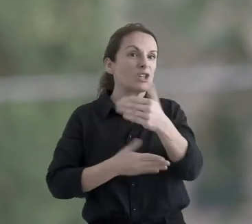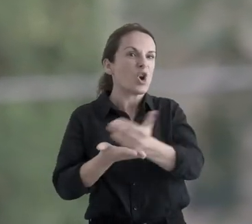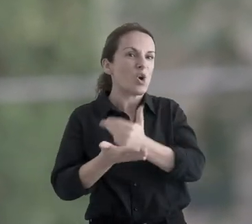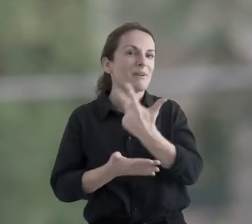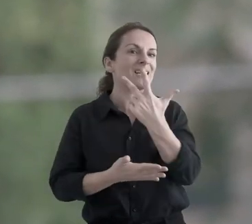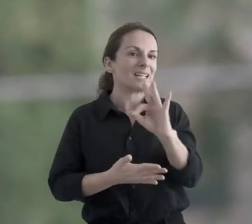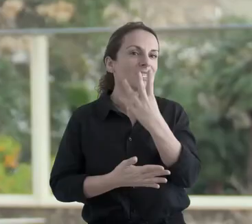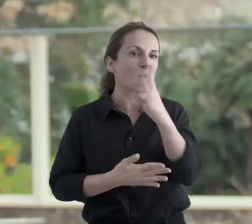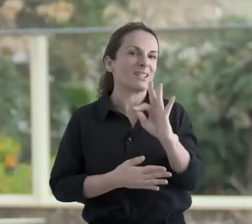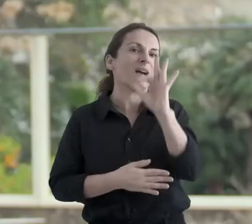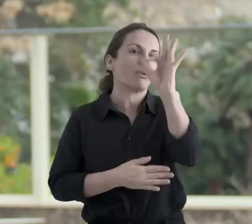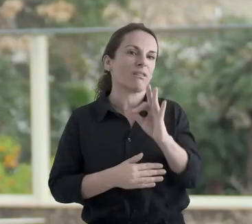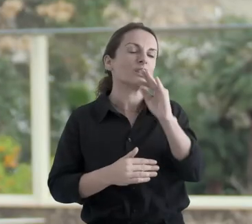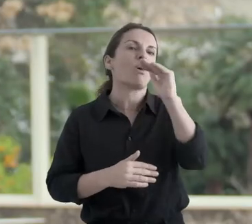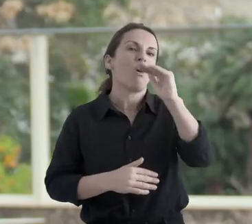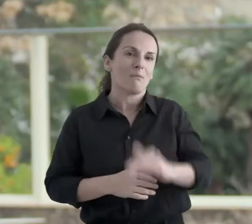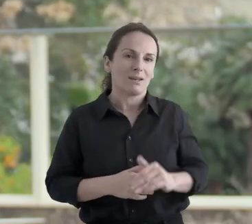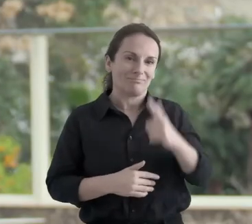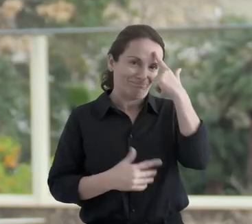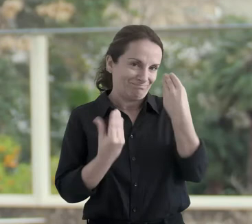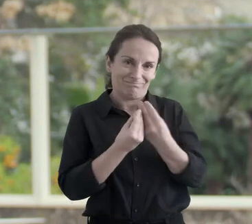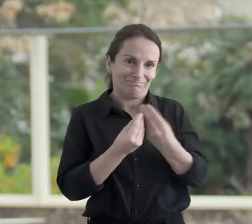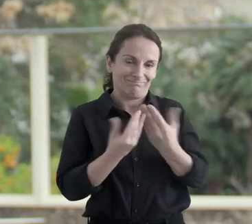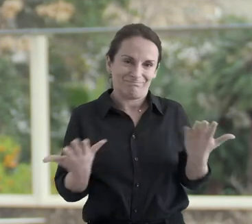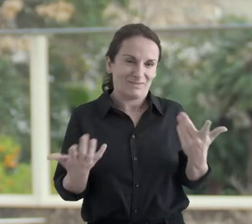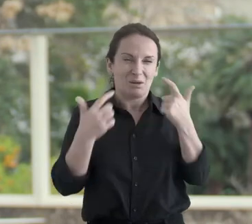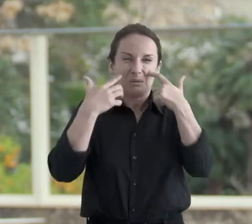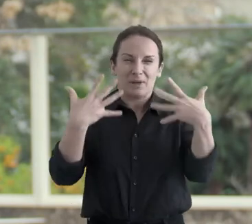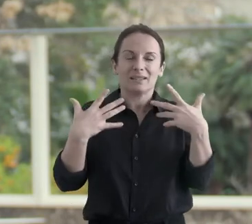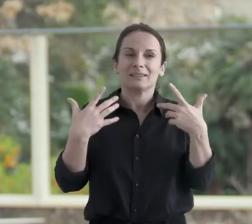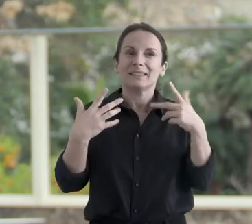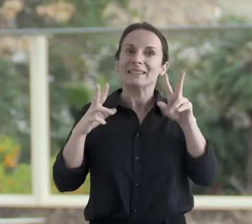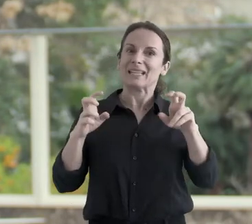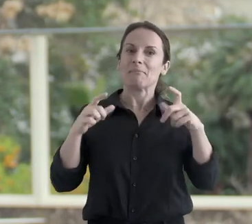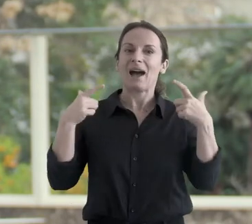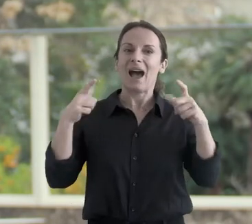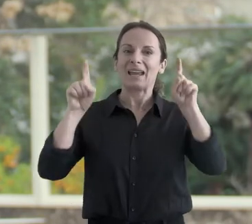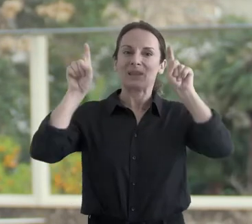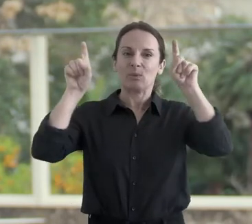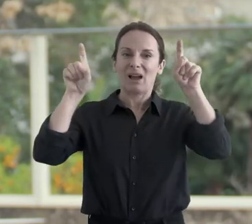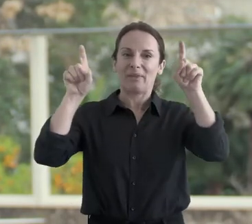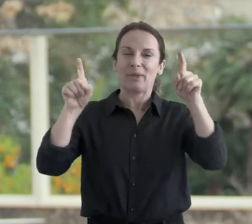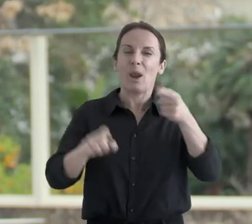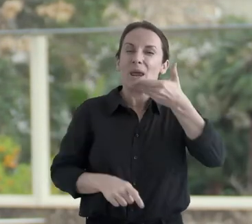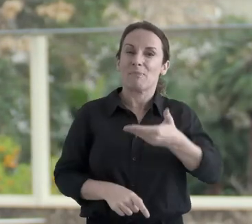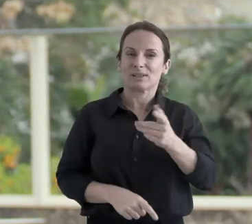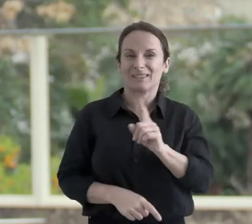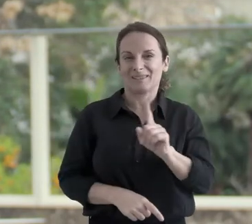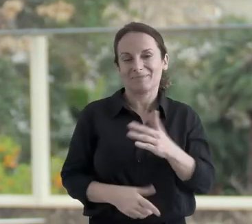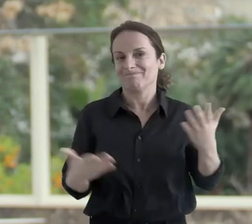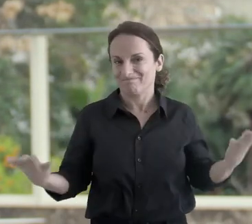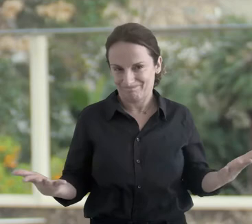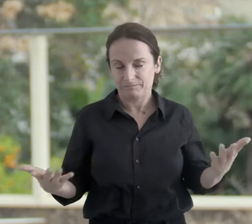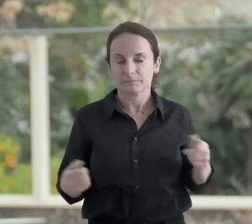ayudante de conservación. Entonces todo eso hay que reivindicarlo. ¿Cómo lo reivindicamos? Con una profesionalización mucho más firme, mucho